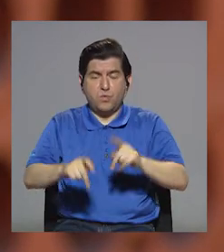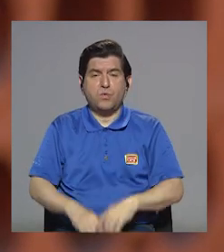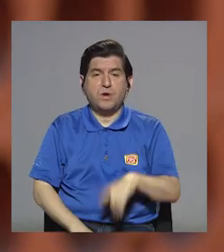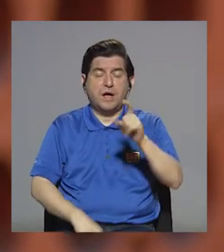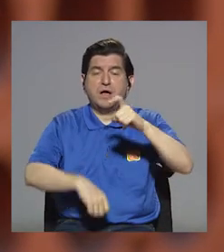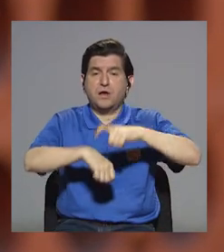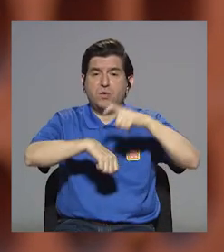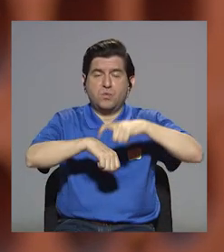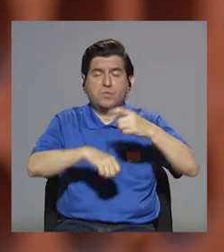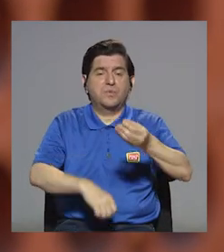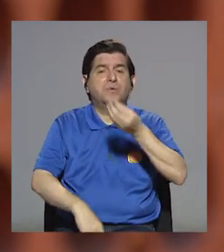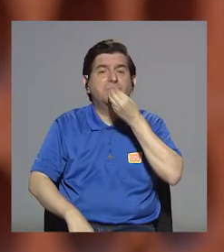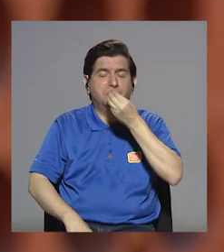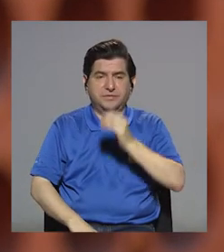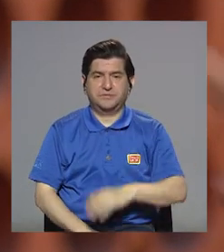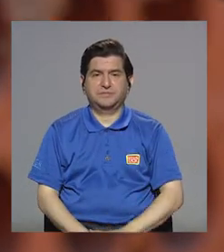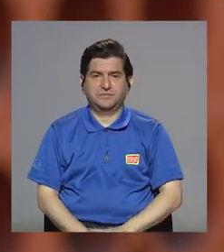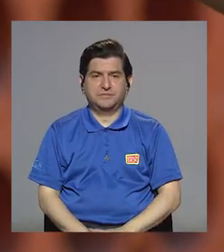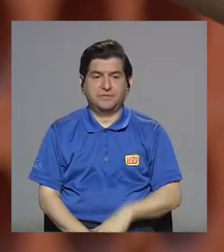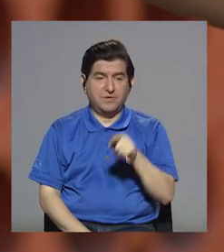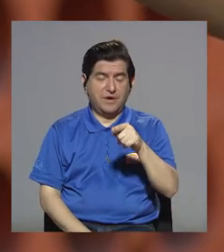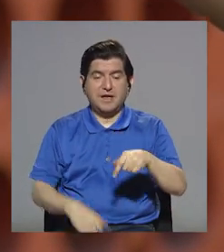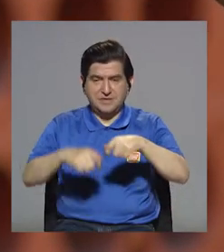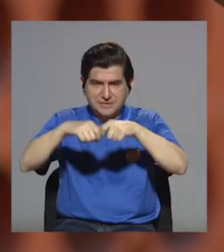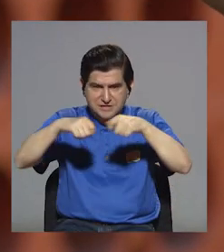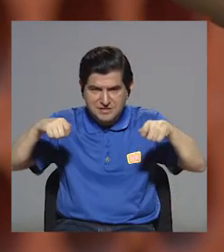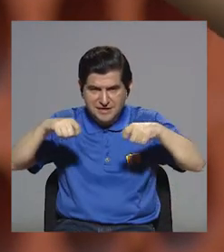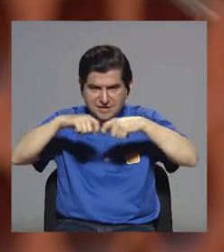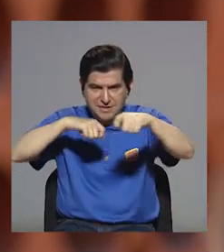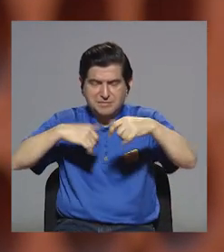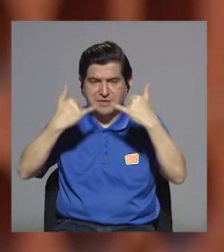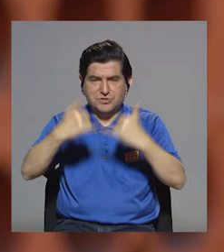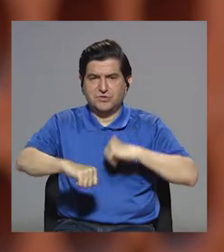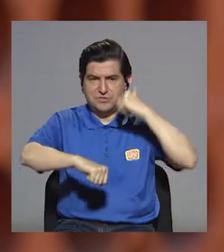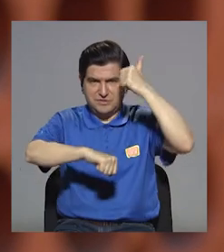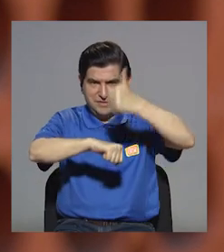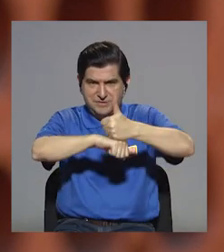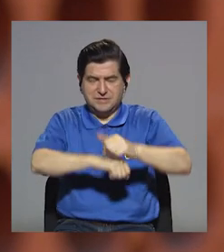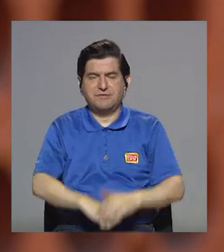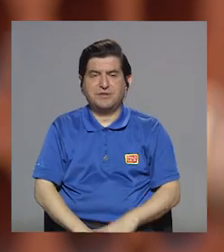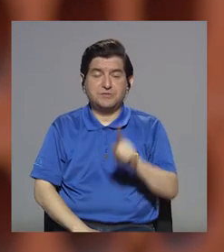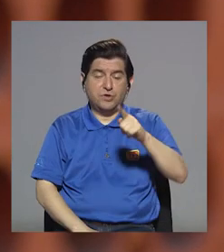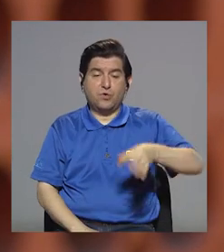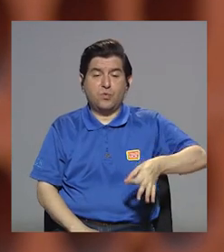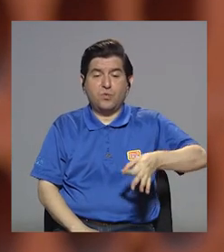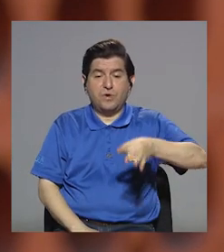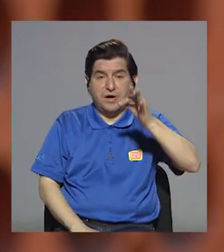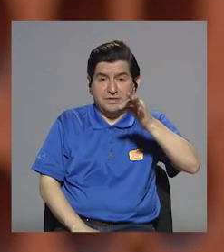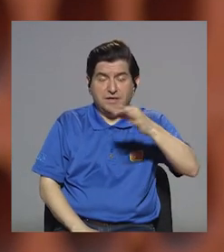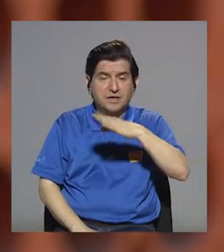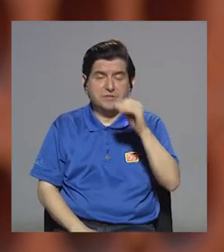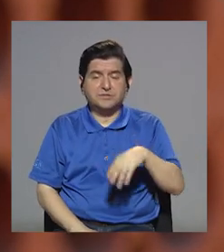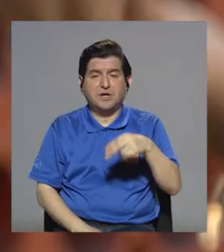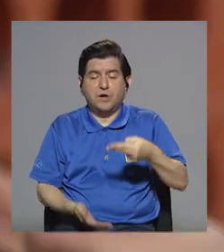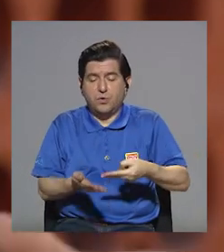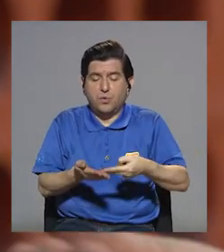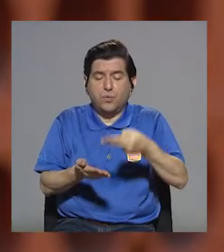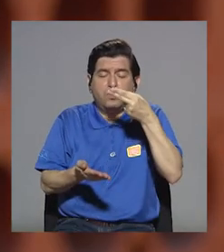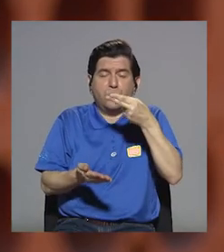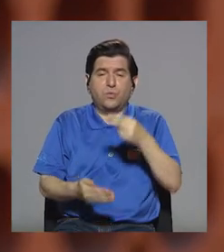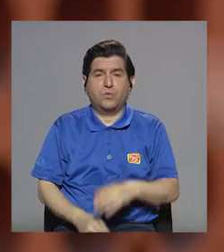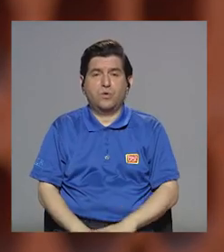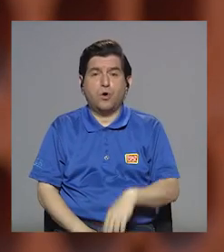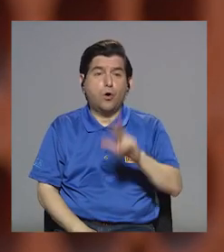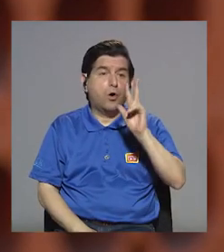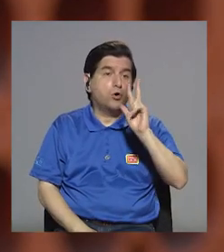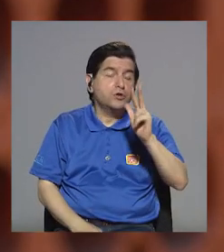persona en un tiempo de comida? Ok, este tamaño porción va a estar dado, ya sea, se va a consumir una taza o vas consumir una cucharadita